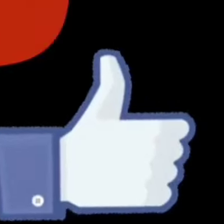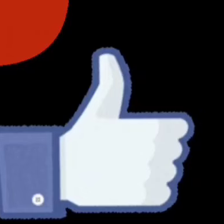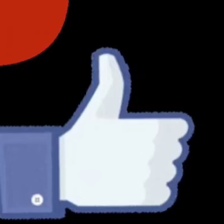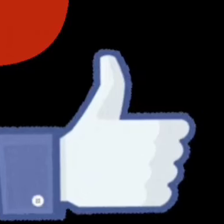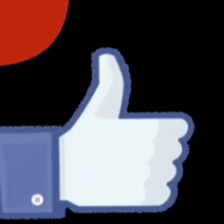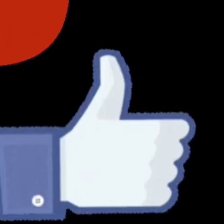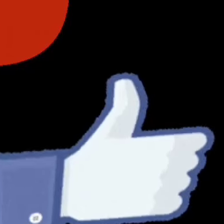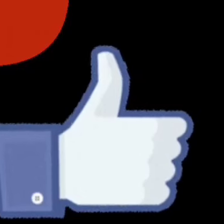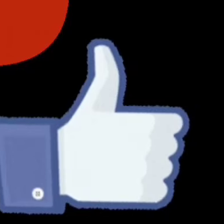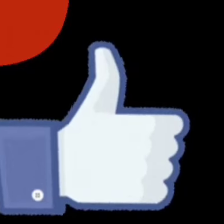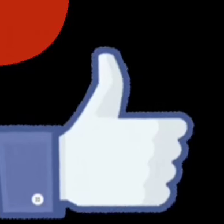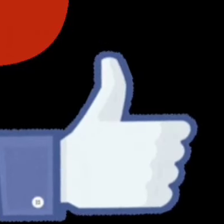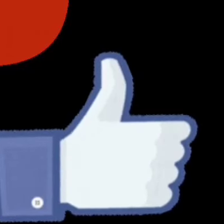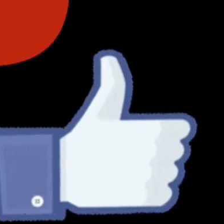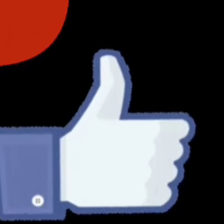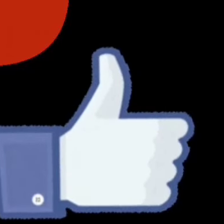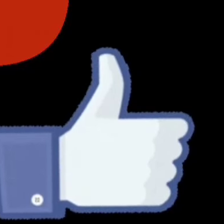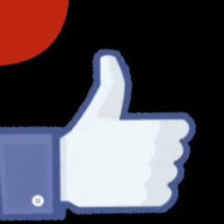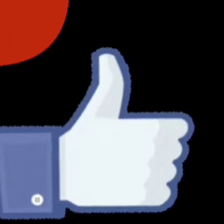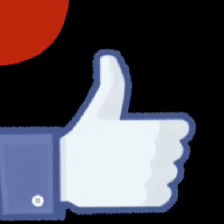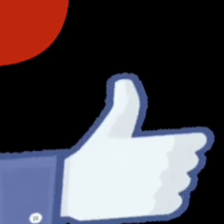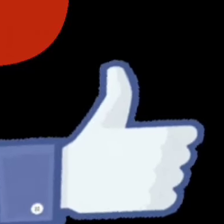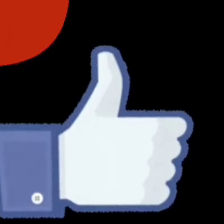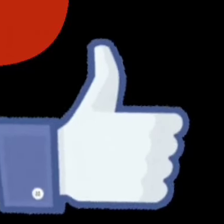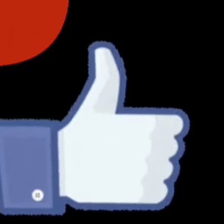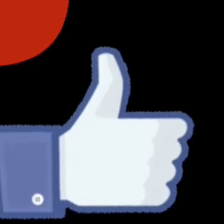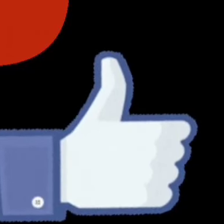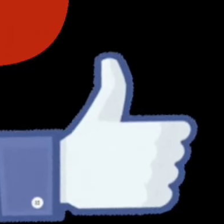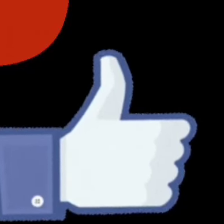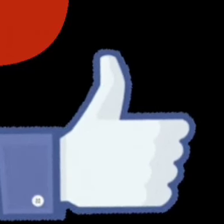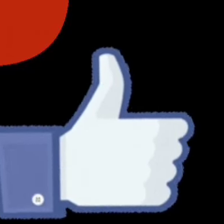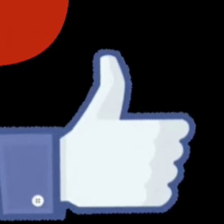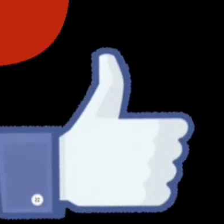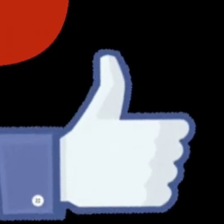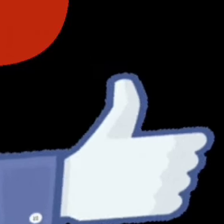Suscríbete, comparte el video, comenta y deja tu poderoso like. Muchas gracias.